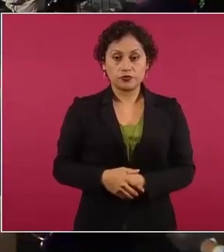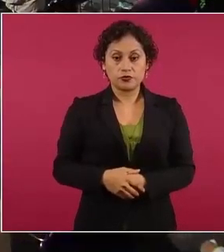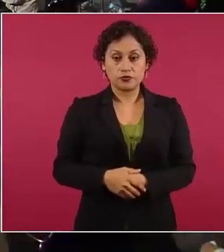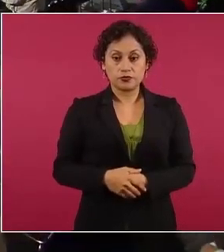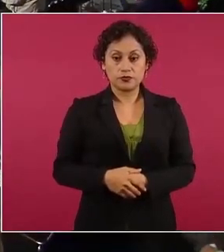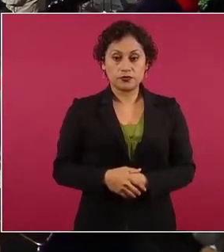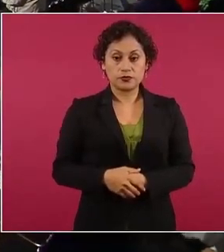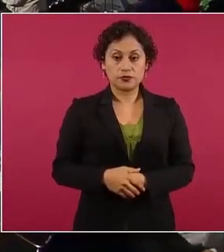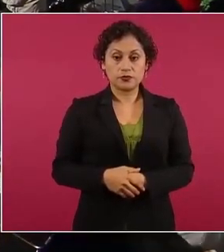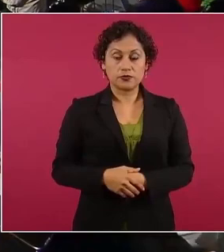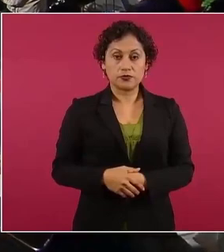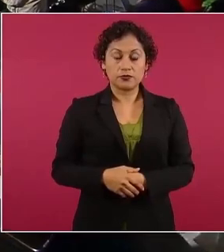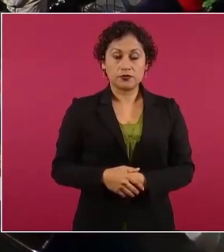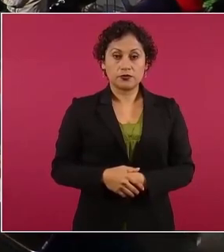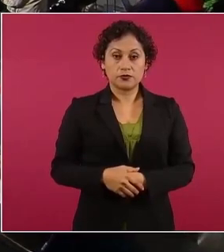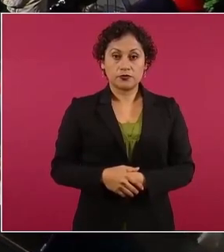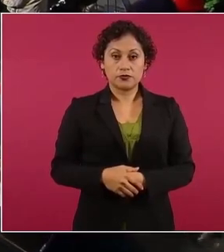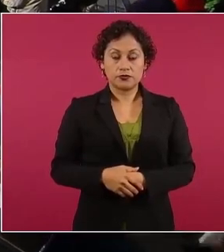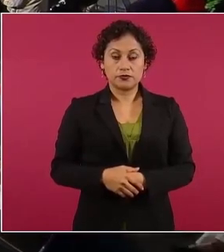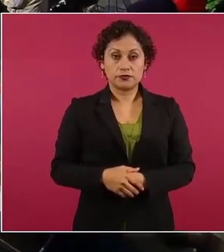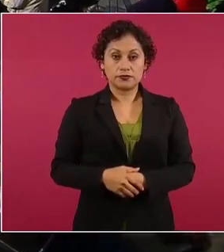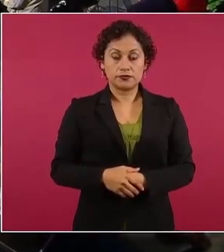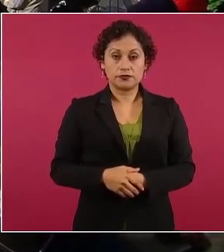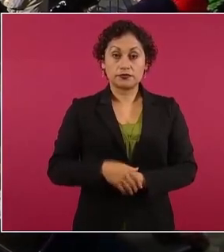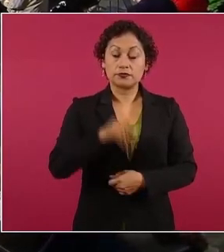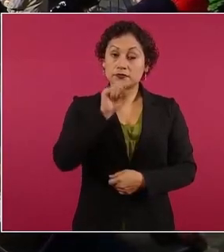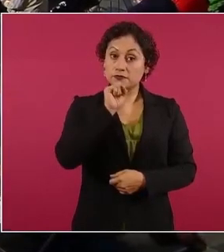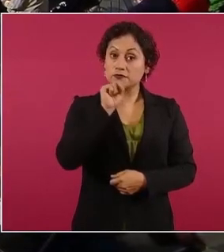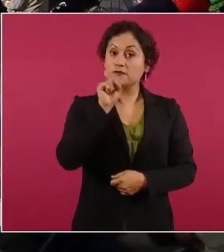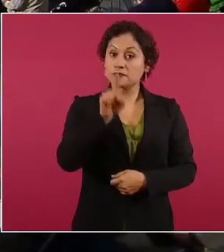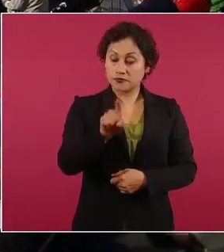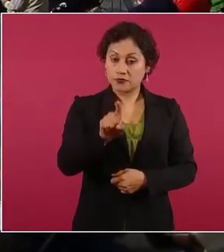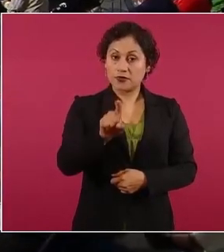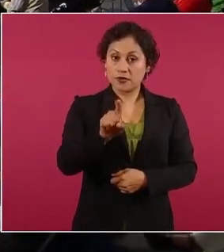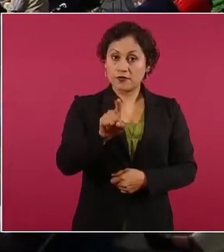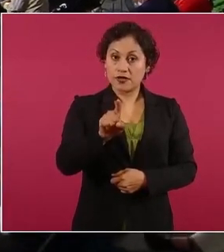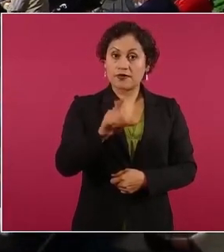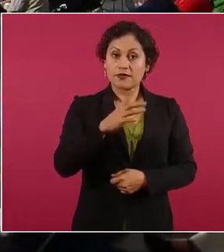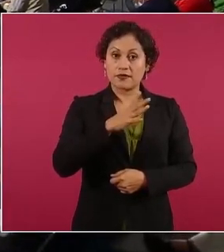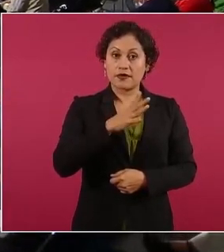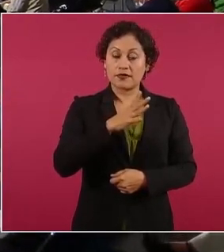y está también esos límites con